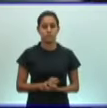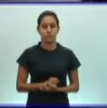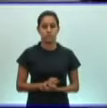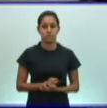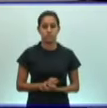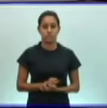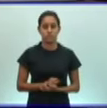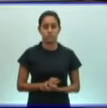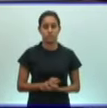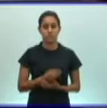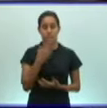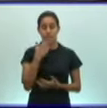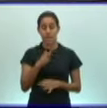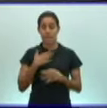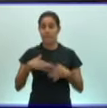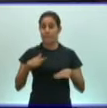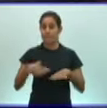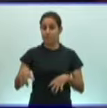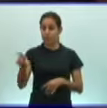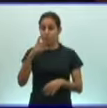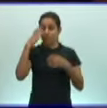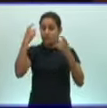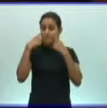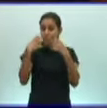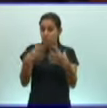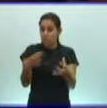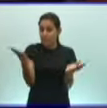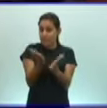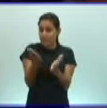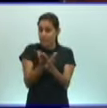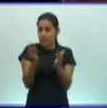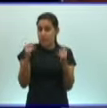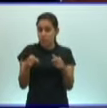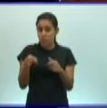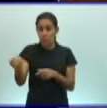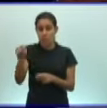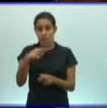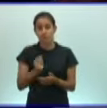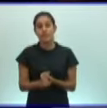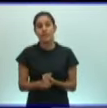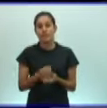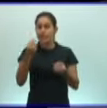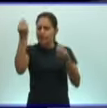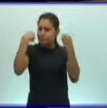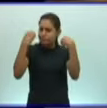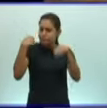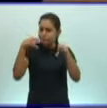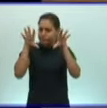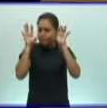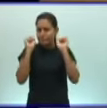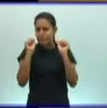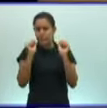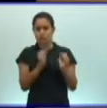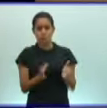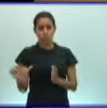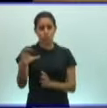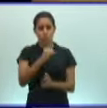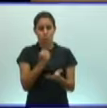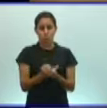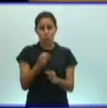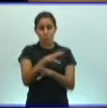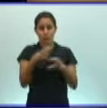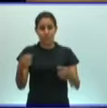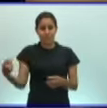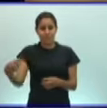Bien, espero que les haya sido interesante la clase de hoy, que hayan conocido sobre los platemintos y los